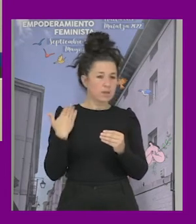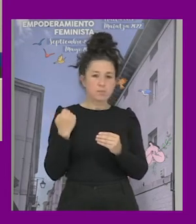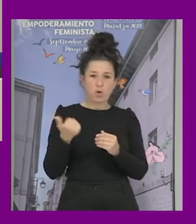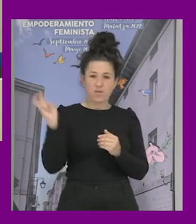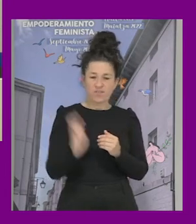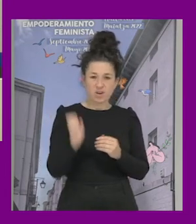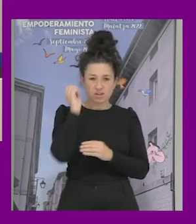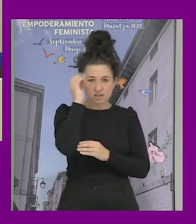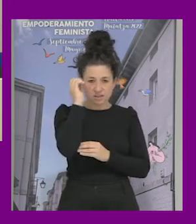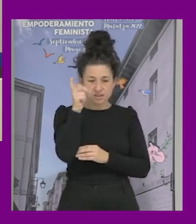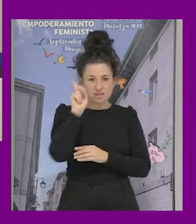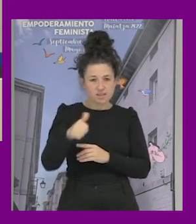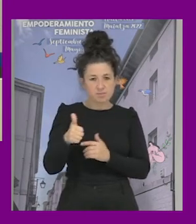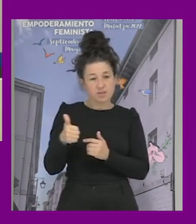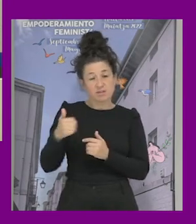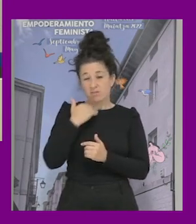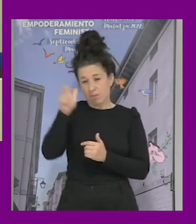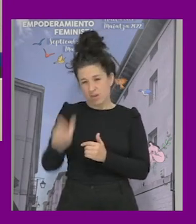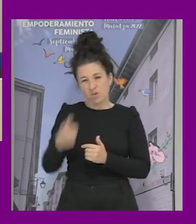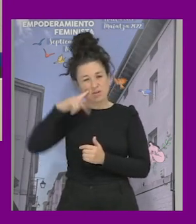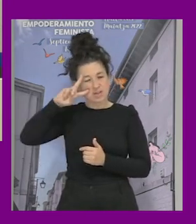es alguien que lo ha trabajado muchísimo